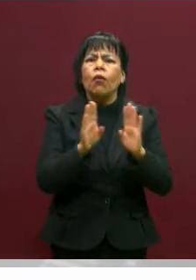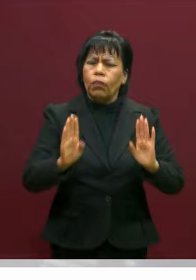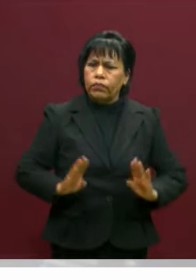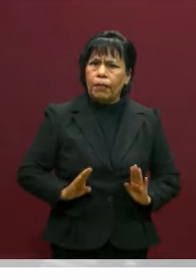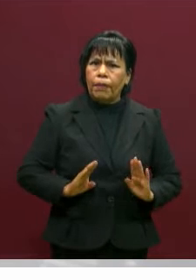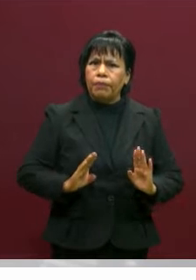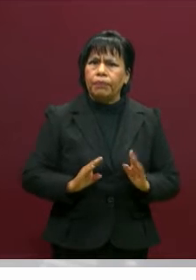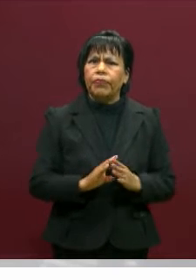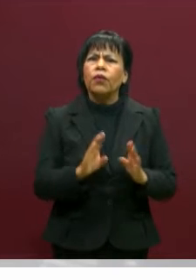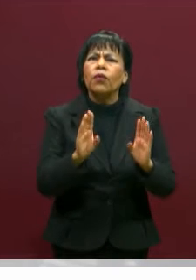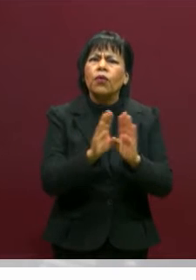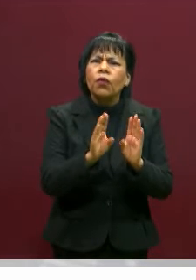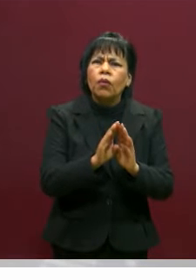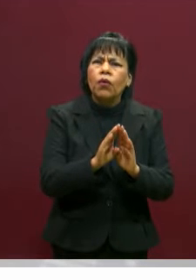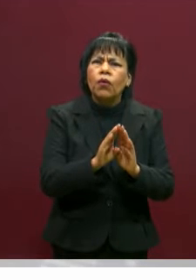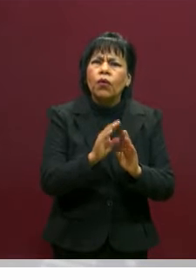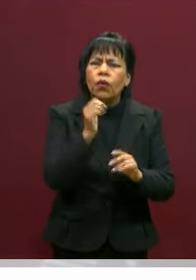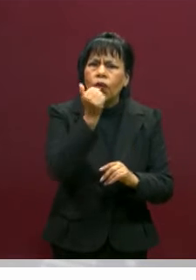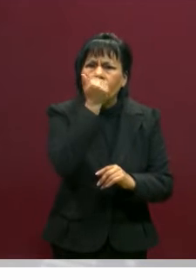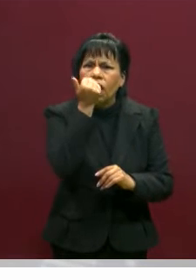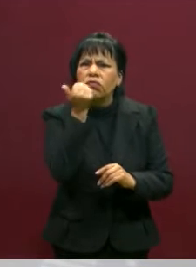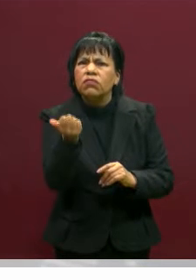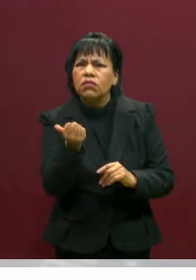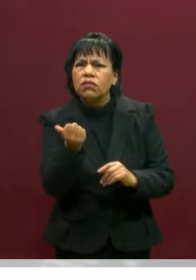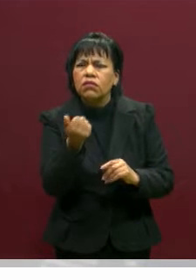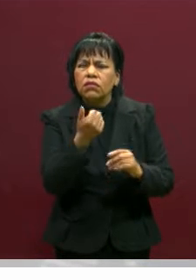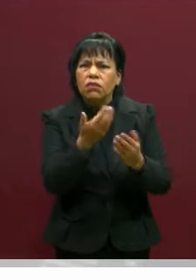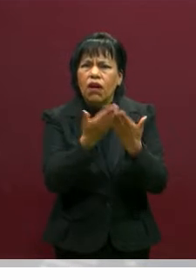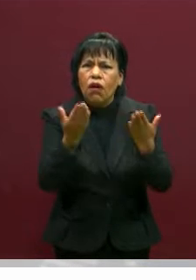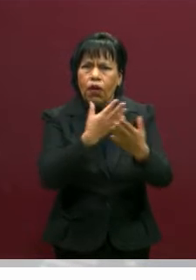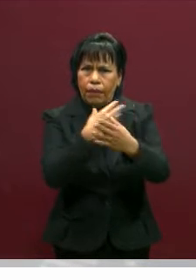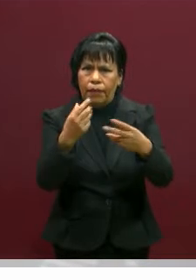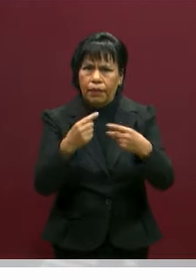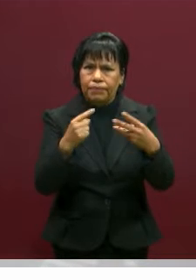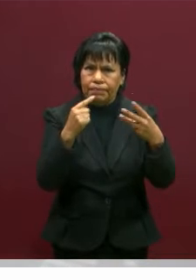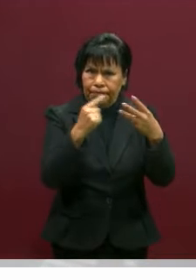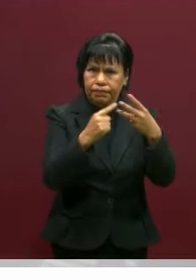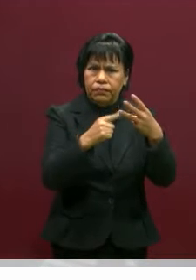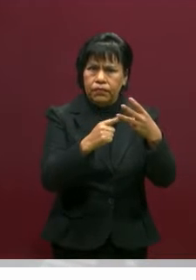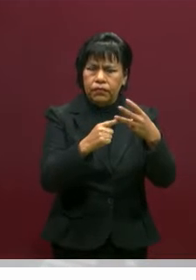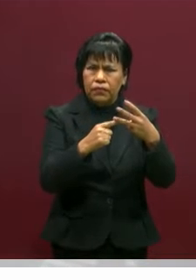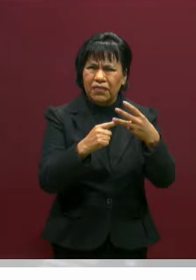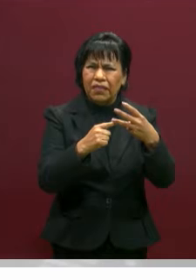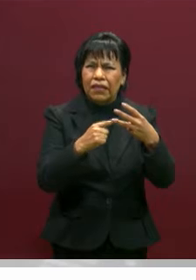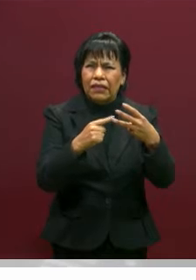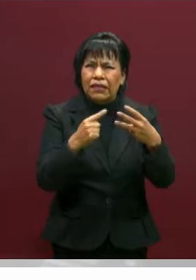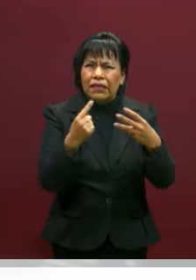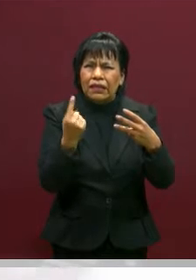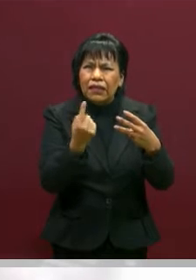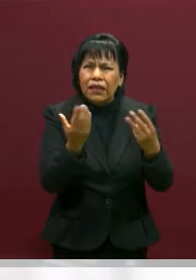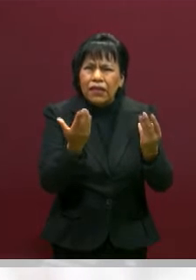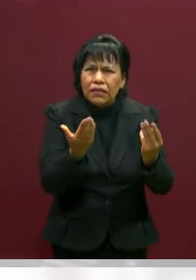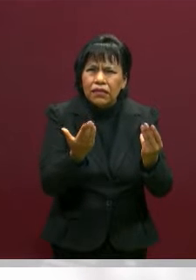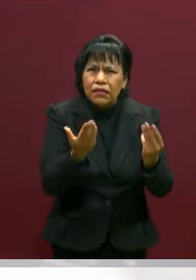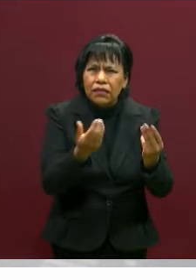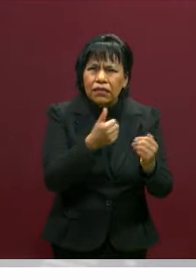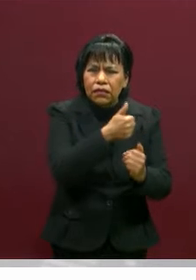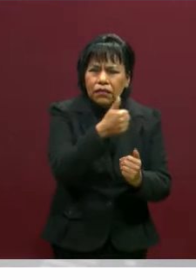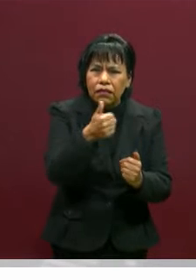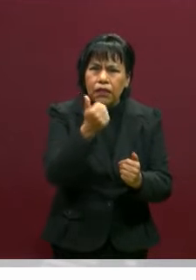docente con mis alumnos en tiempos de pandemia? ¿Qué puedo hacer por cada uno de mis alumnos en las